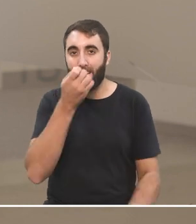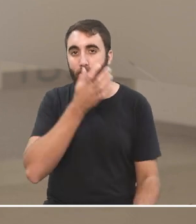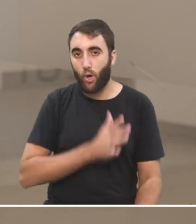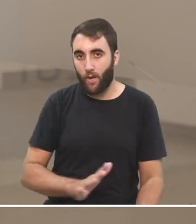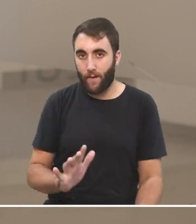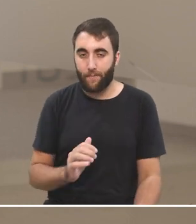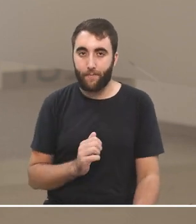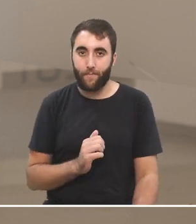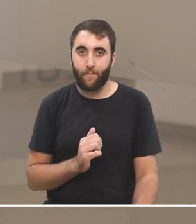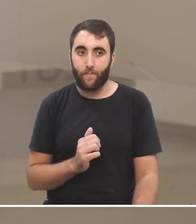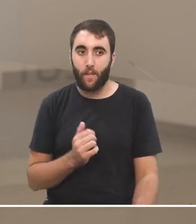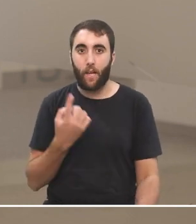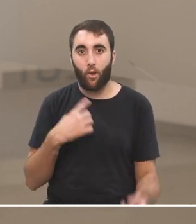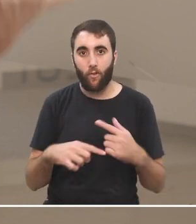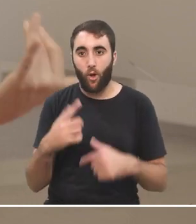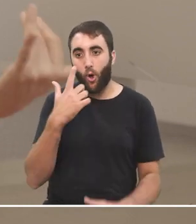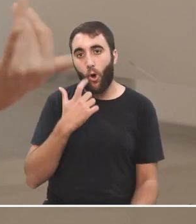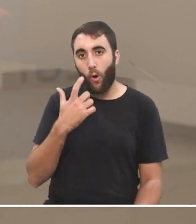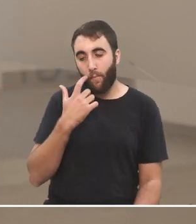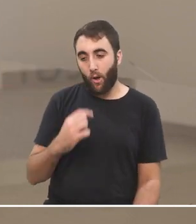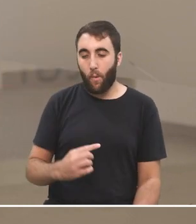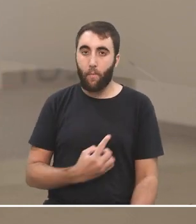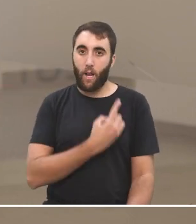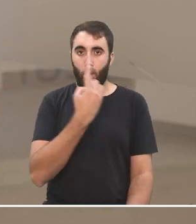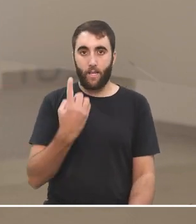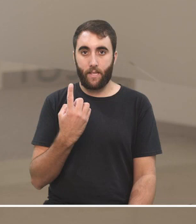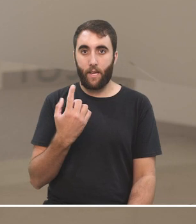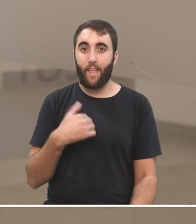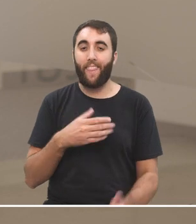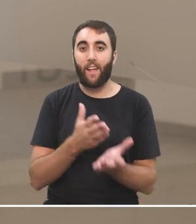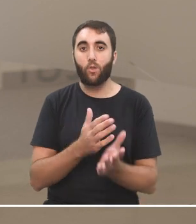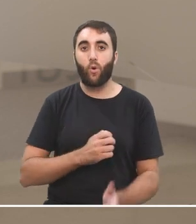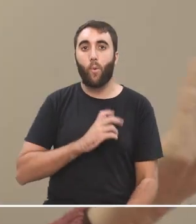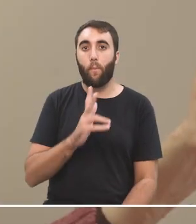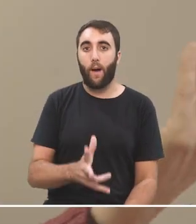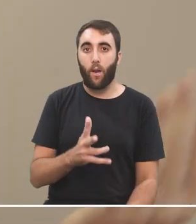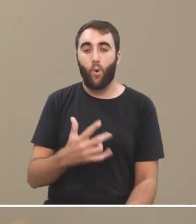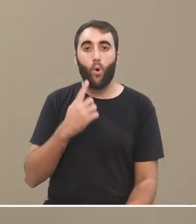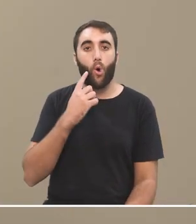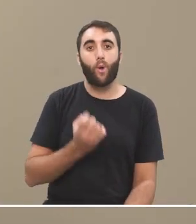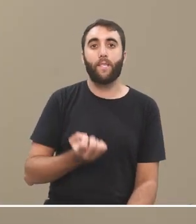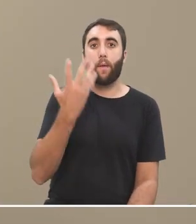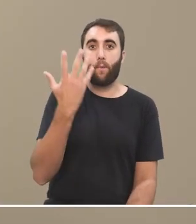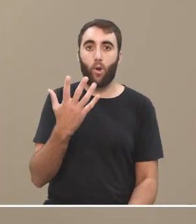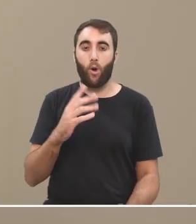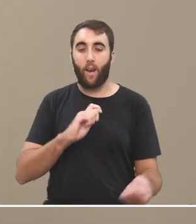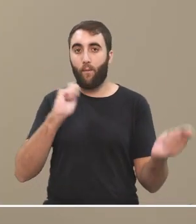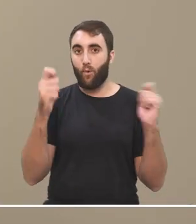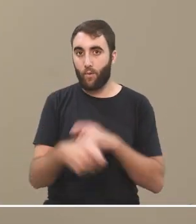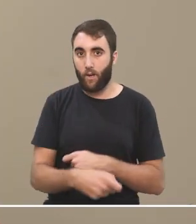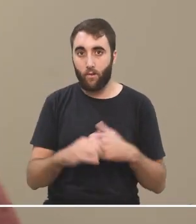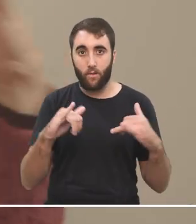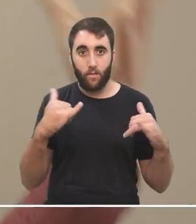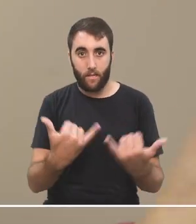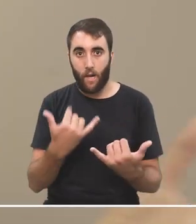¿no? y el hombre como protagonista ¿no? en el sentido los derechos humanos es un concepto revolucionario ¿no? o sea todos tenemos